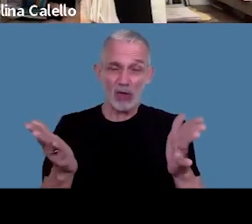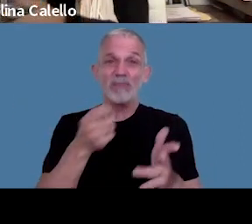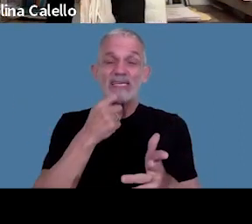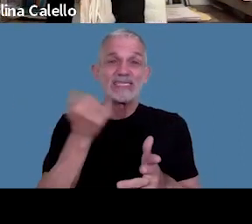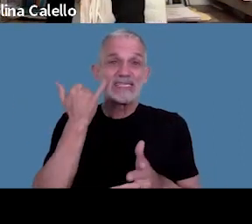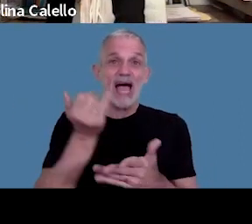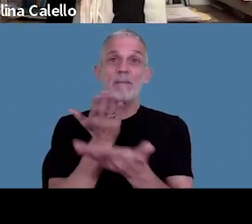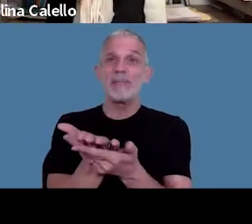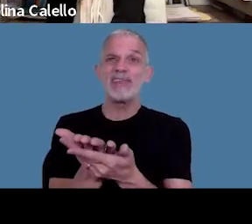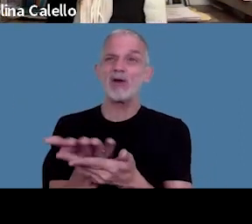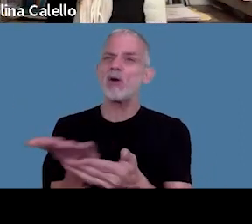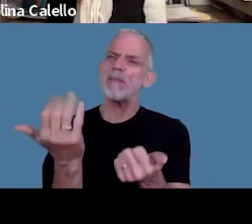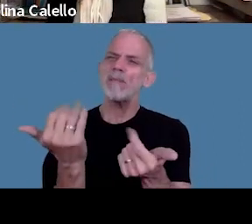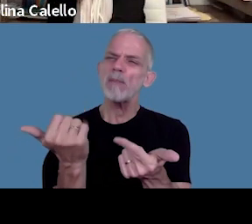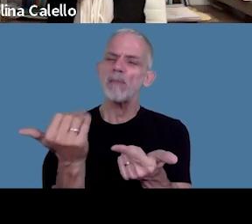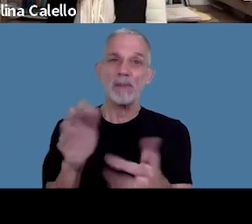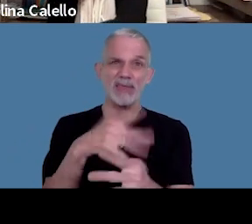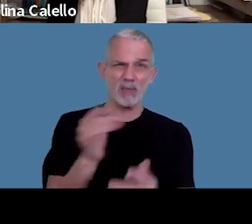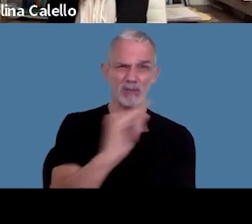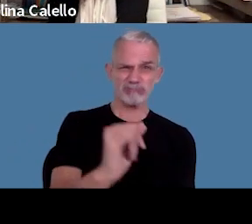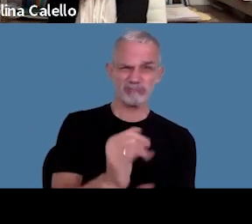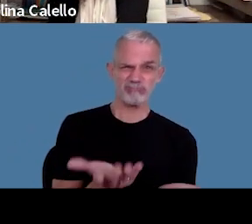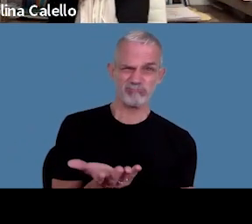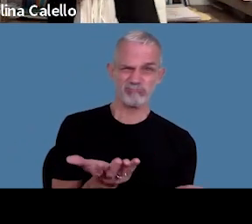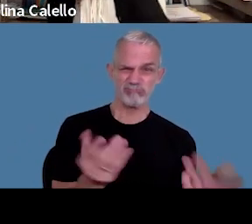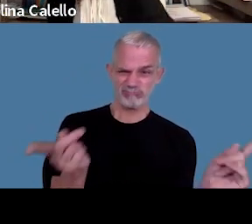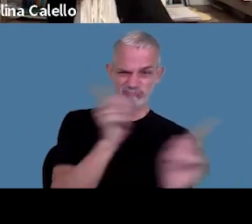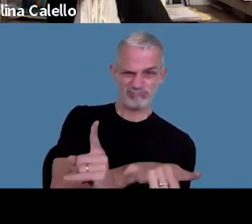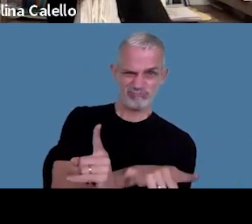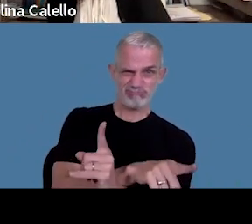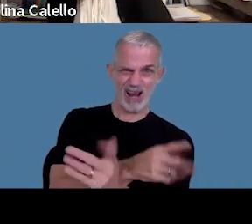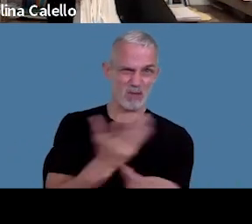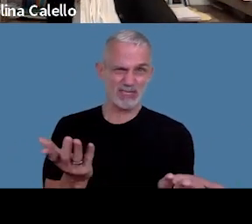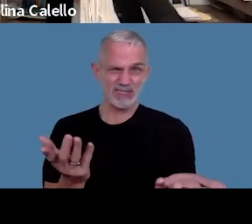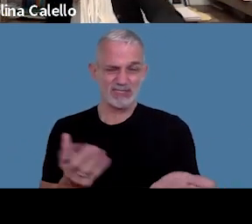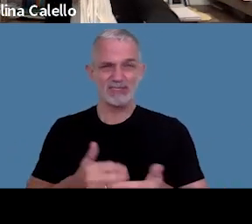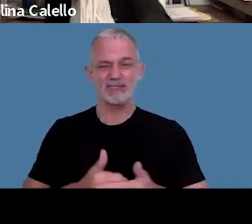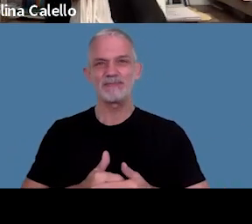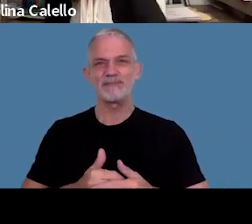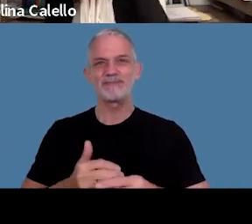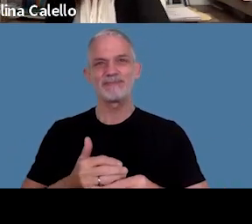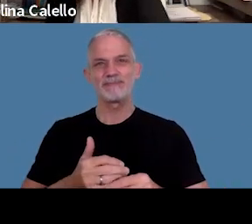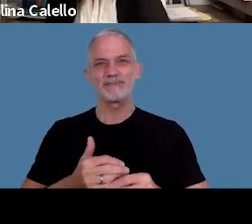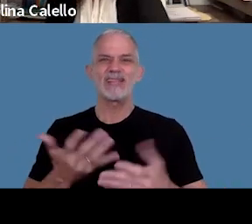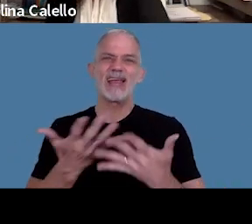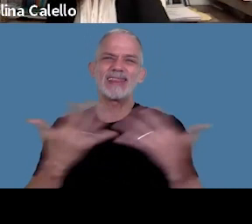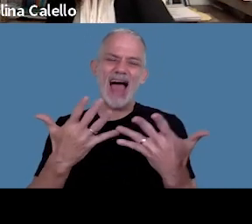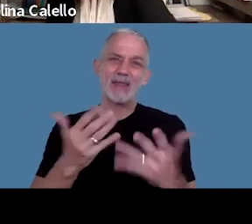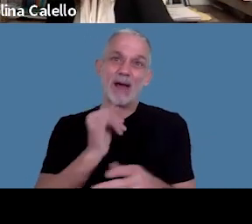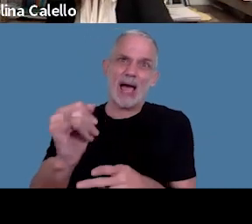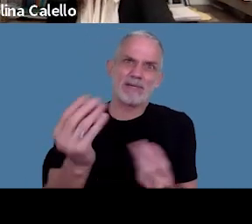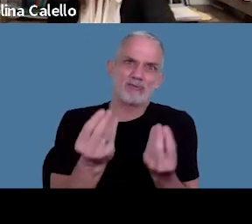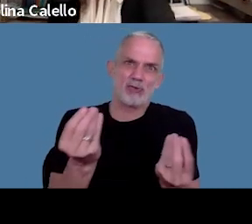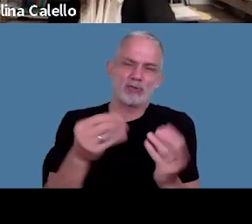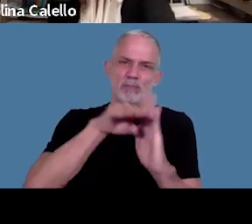le pidieron todo y después le notifico la apertura de la orden de intervención parece un poco tardío o sea que no se